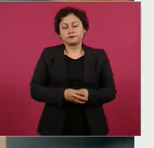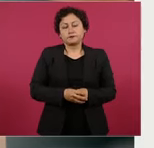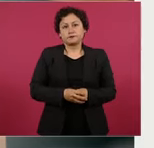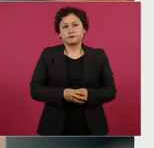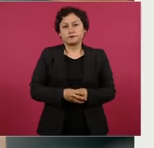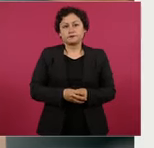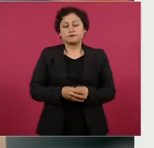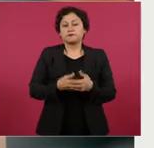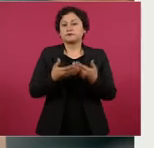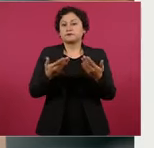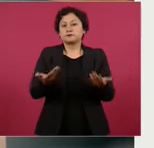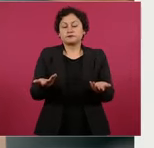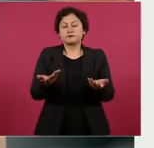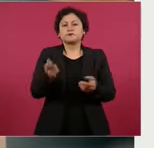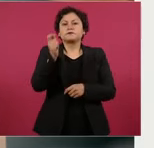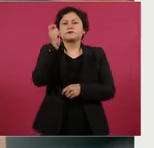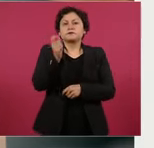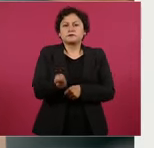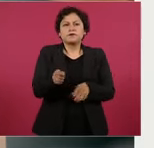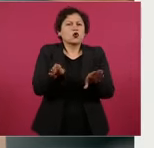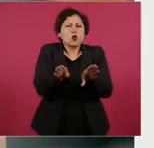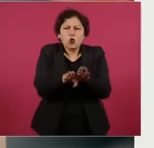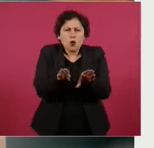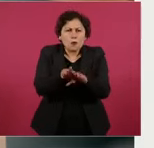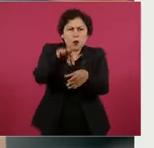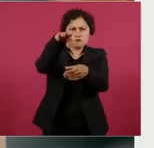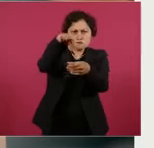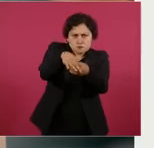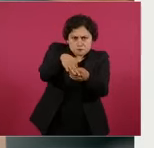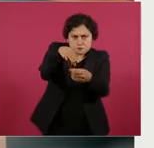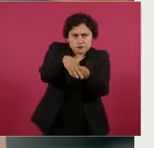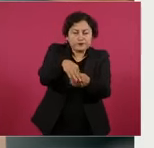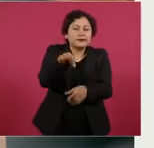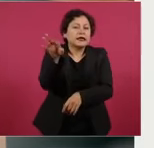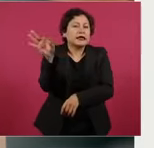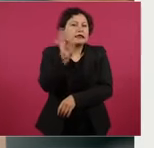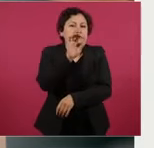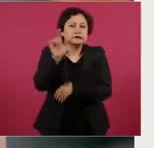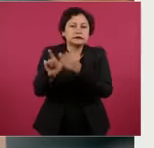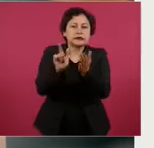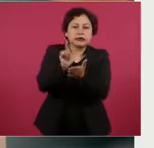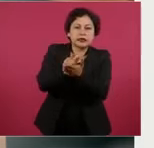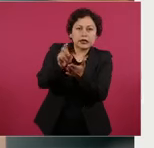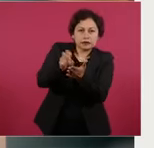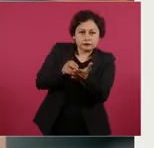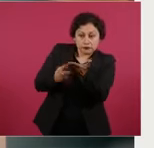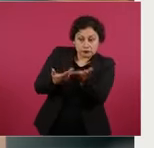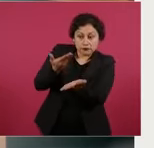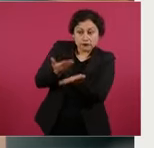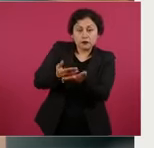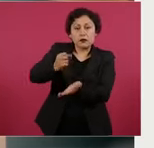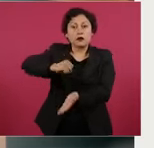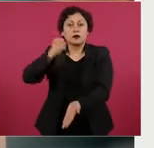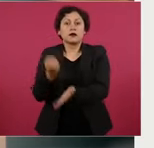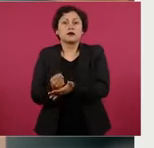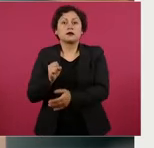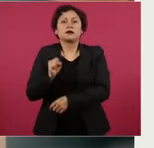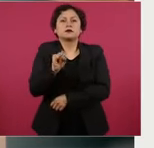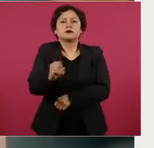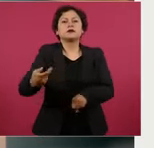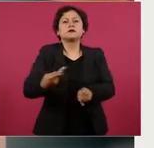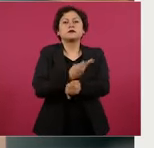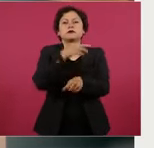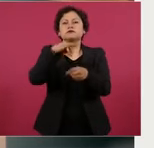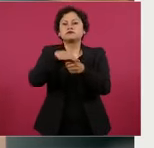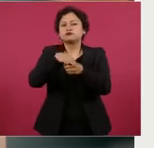Finalmente, ¿cómo será ese proceso electoral si esta reforma se aprueba? La renovación a los cargos al Poder